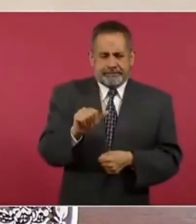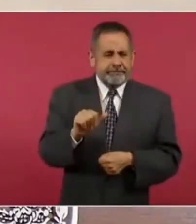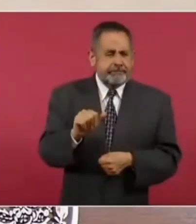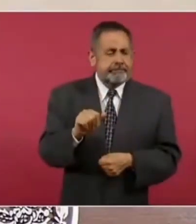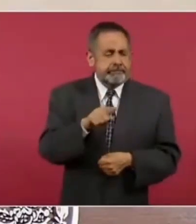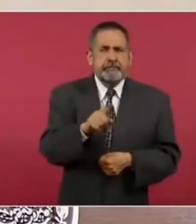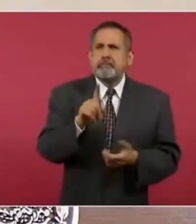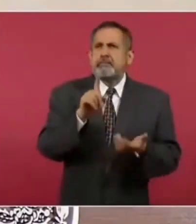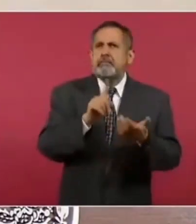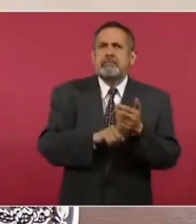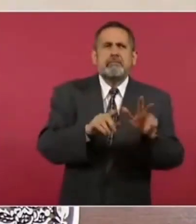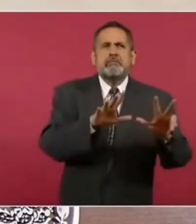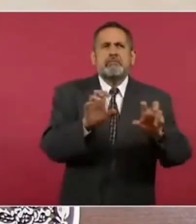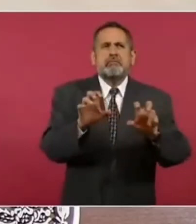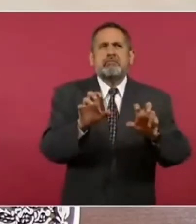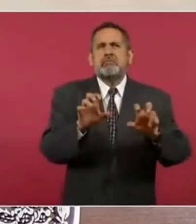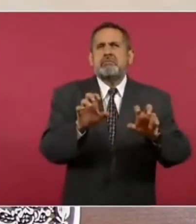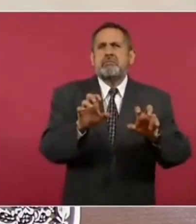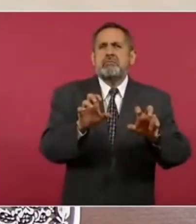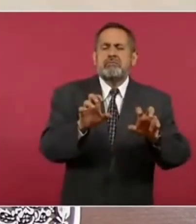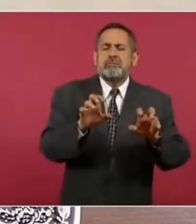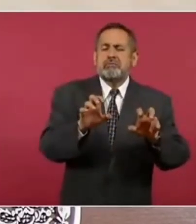de mil ochocientos